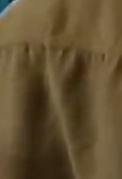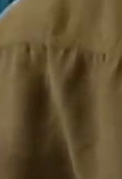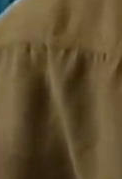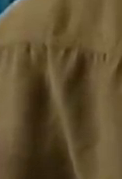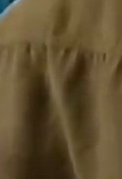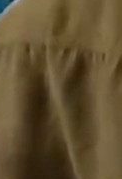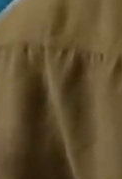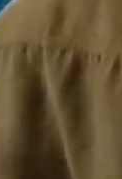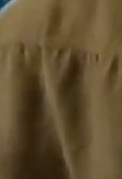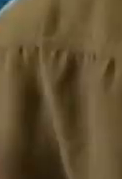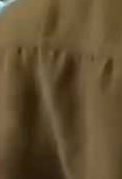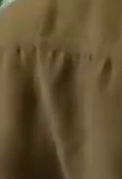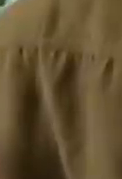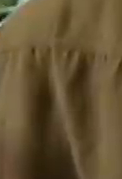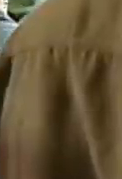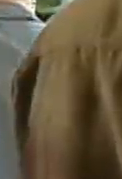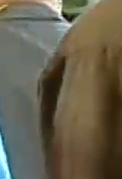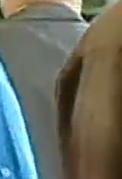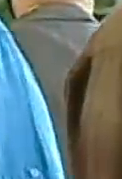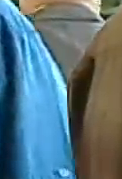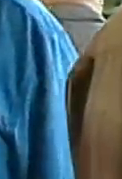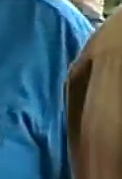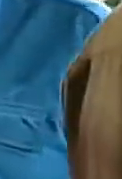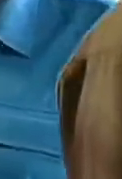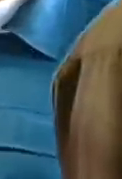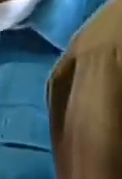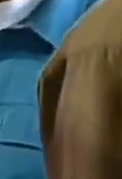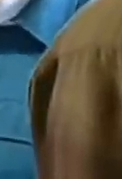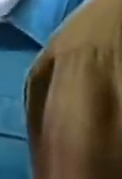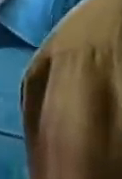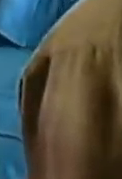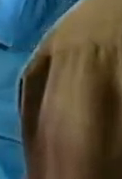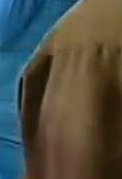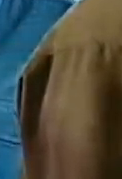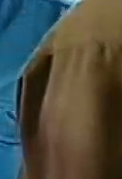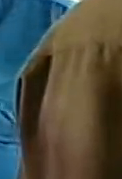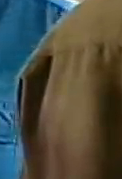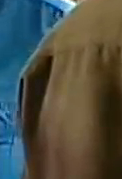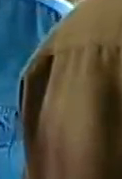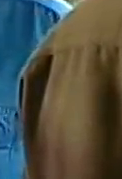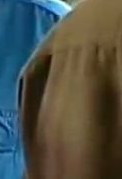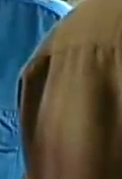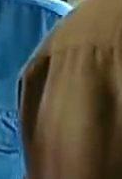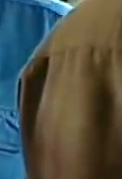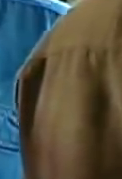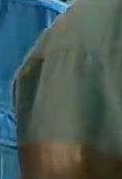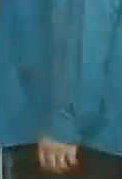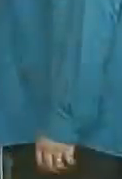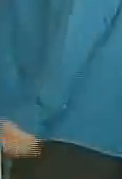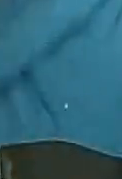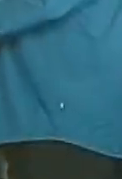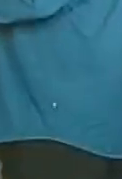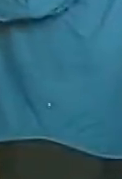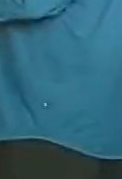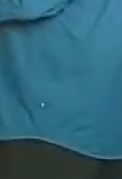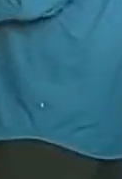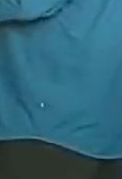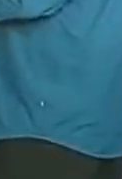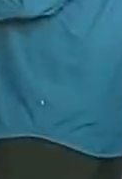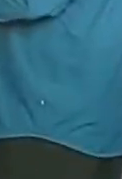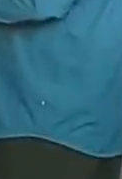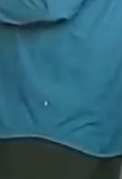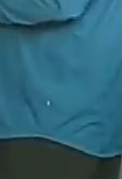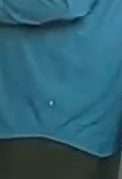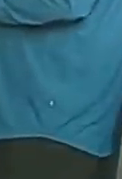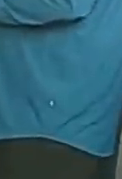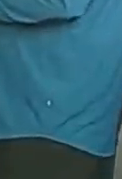inauguración de la Feria Internacional del Libro, inaugurada recientemente desde los espacios de la Asamblea Nacional, la ganadora del premio internacional